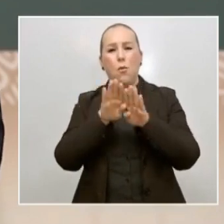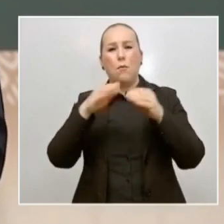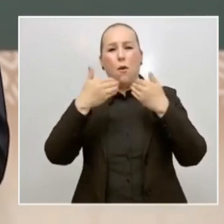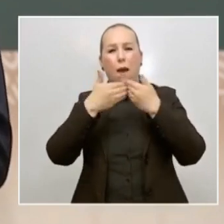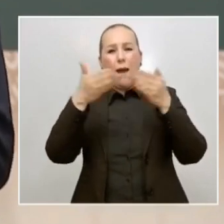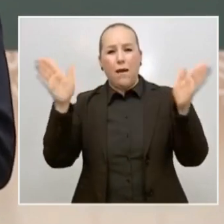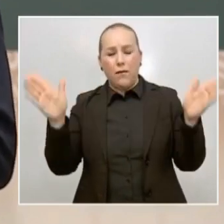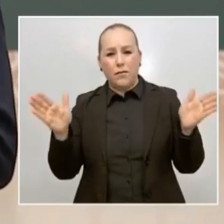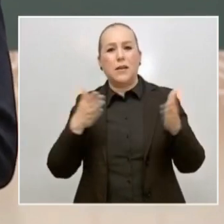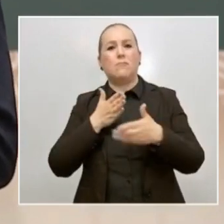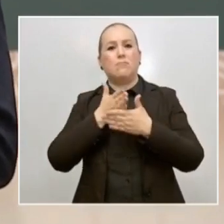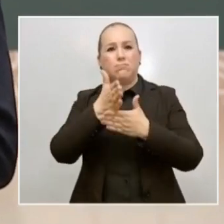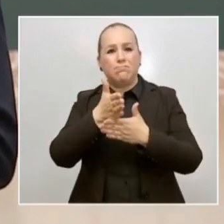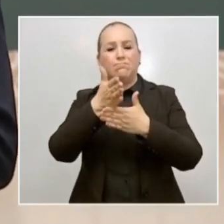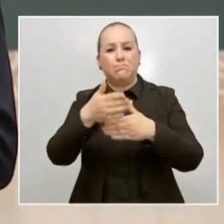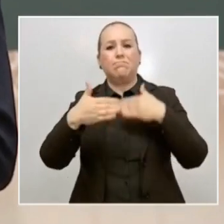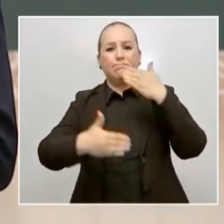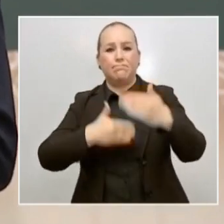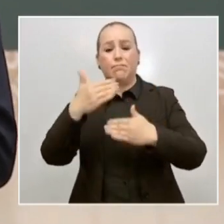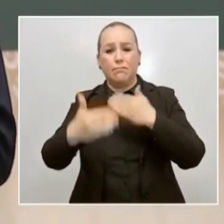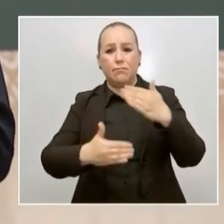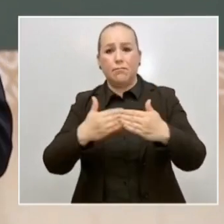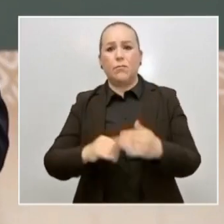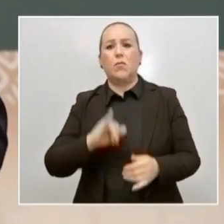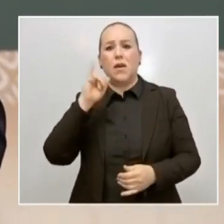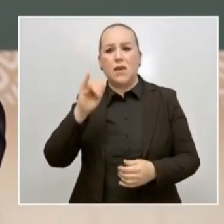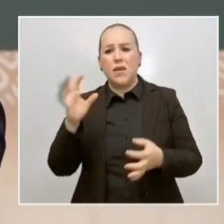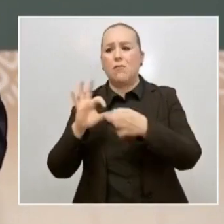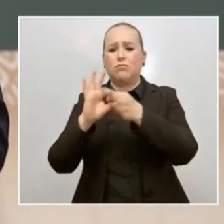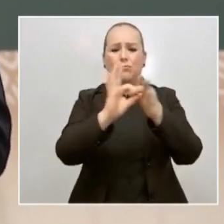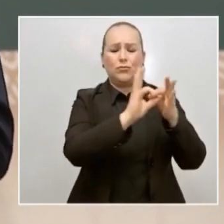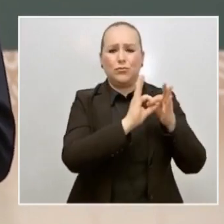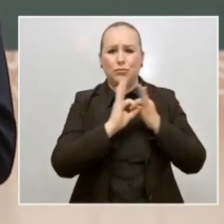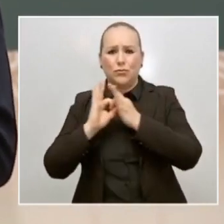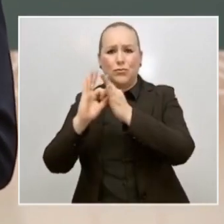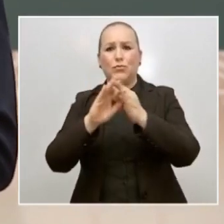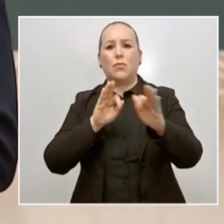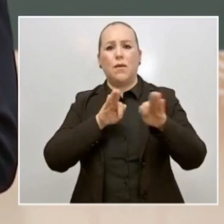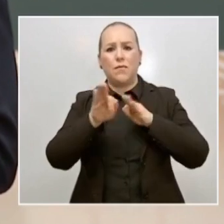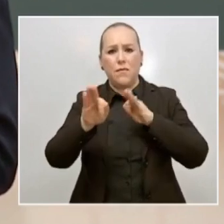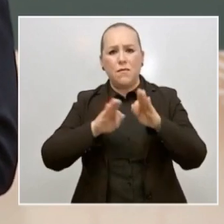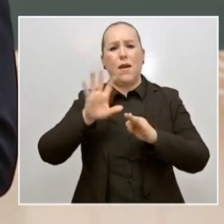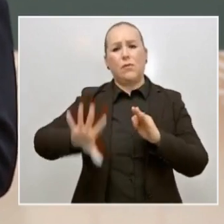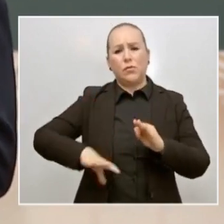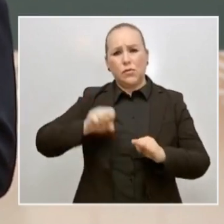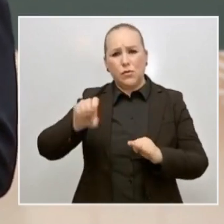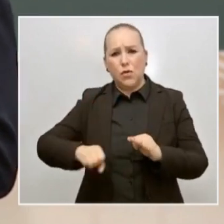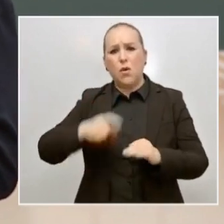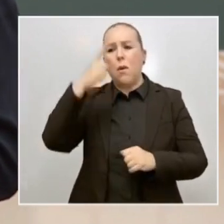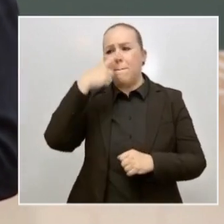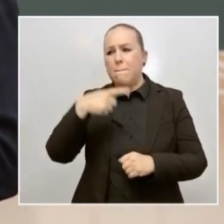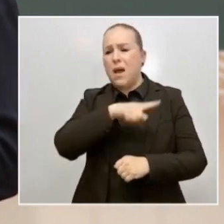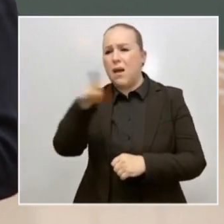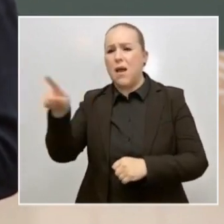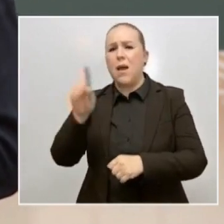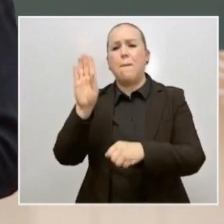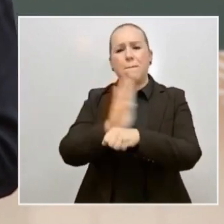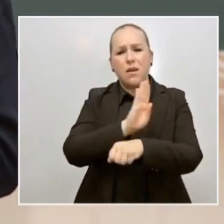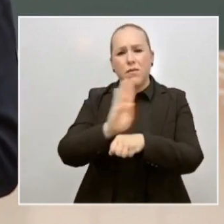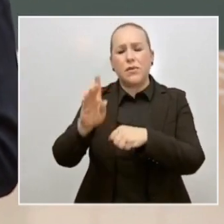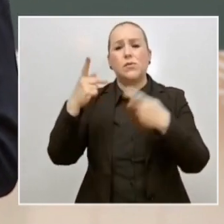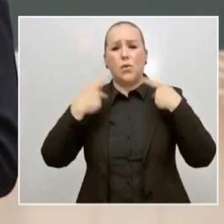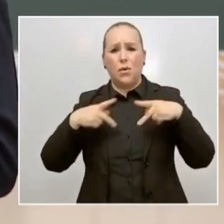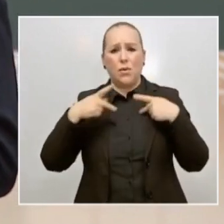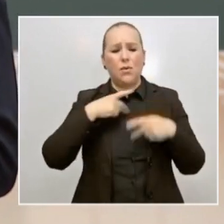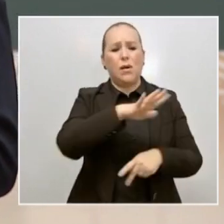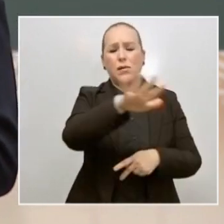fundamental, el coordinar esfuerzos en beneficio de la gente, particularmente de quienes menos